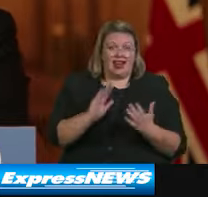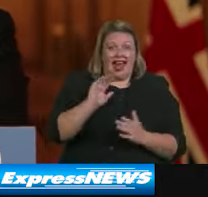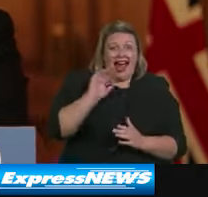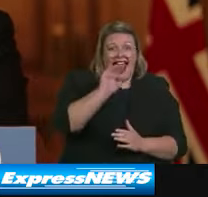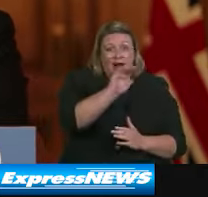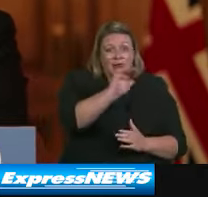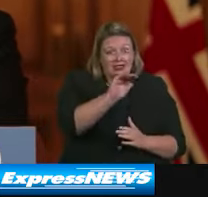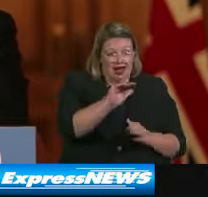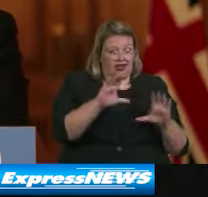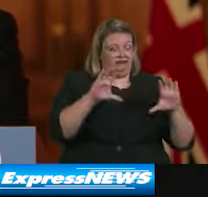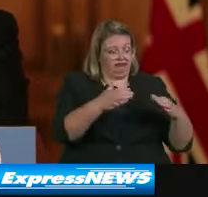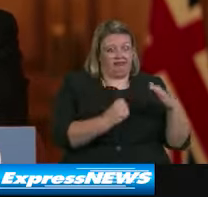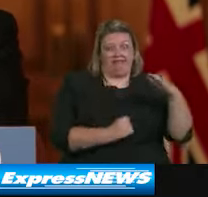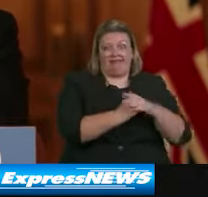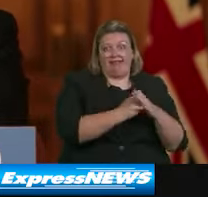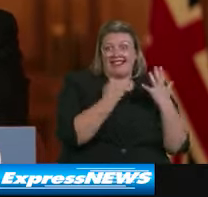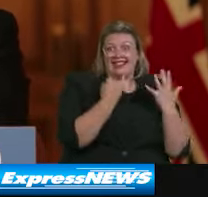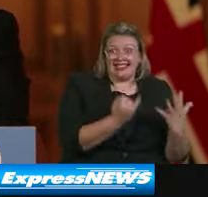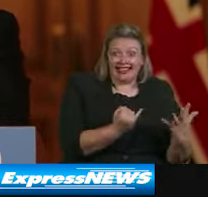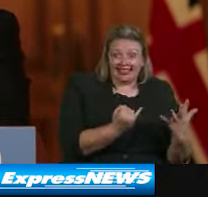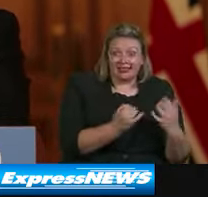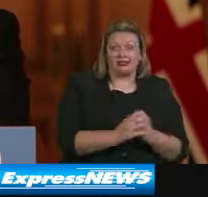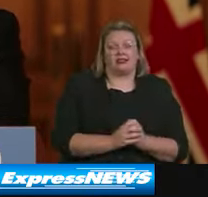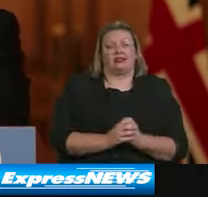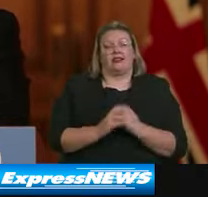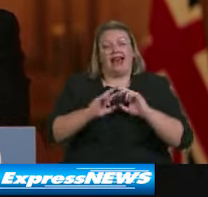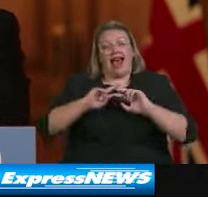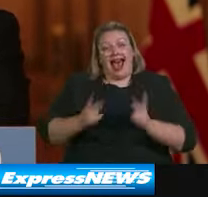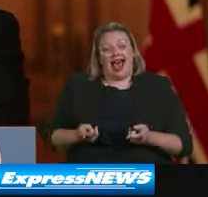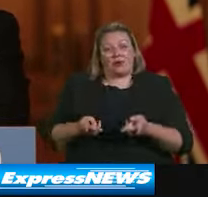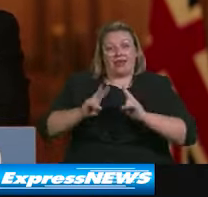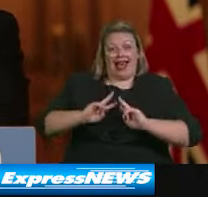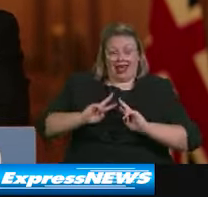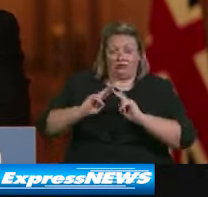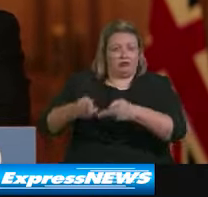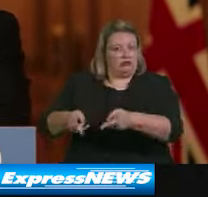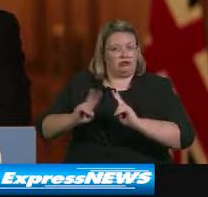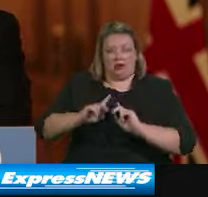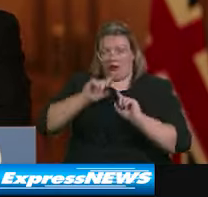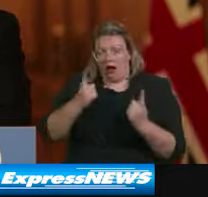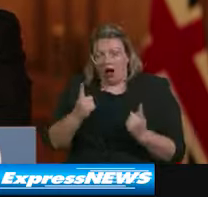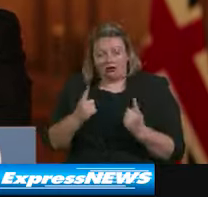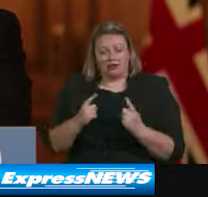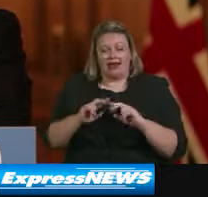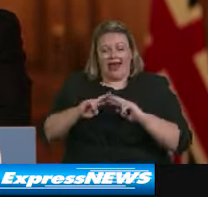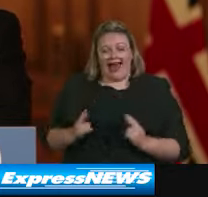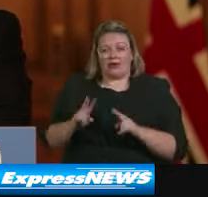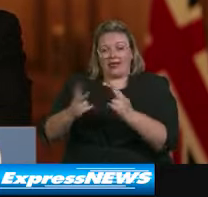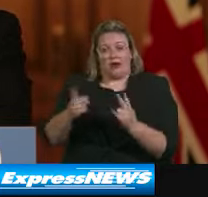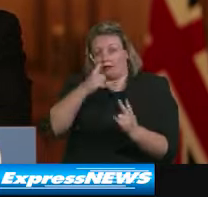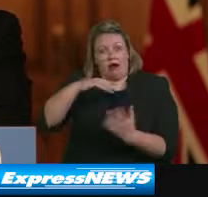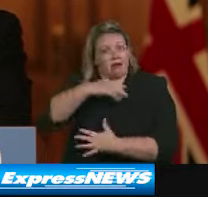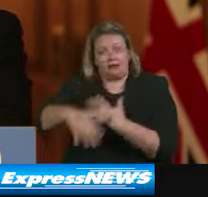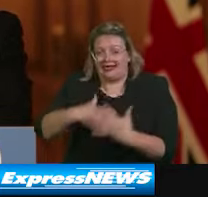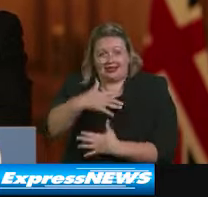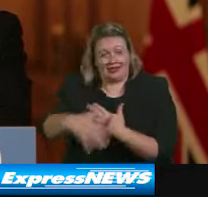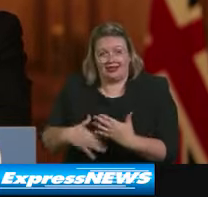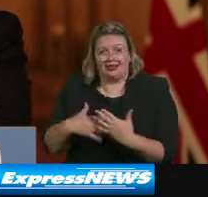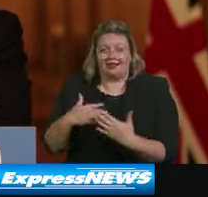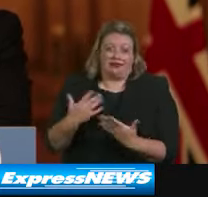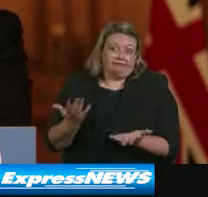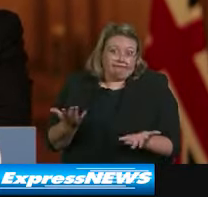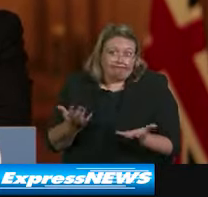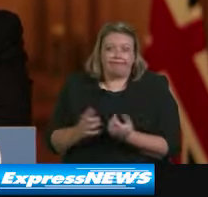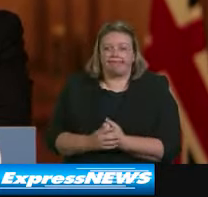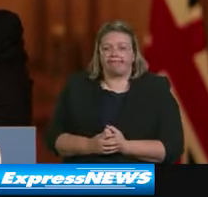los grupos deben limitarse a la regla del 6. Y recomendamos encarecidamente no viajar dentro y fuera de la zona. De